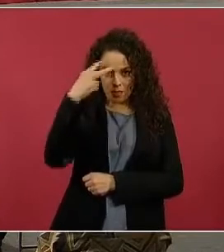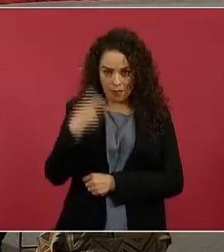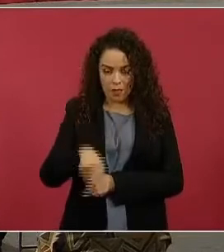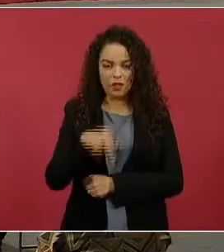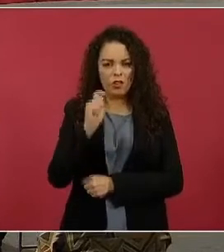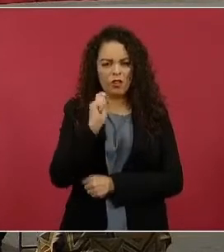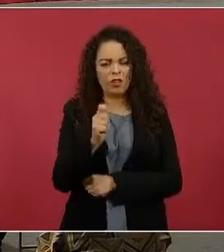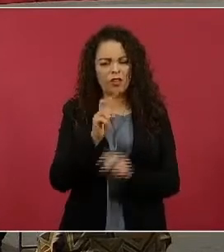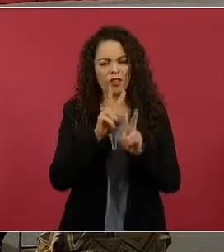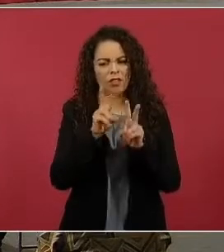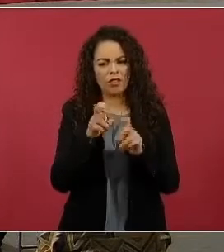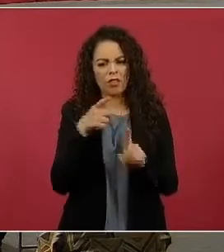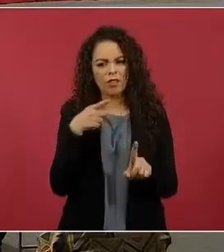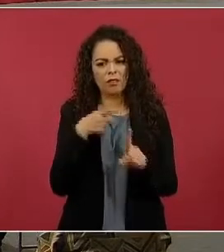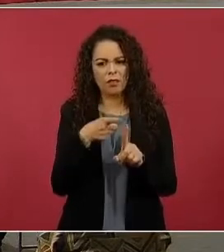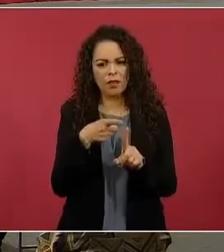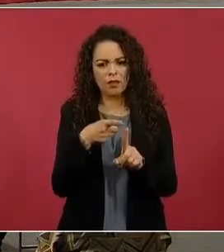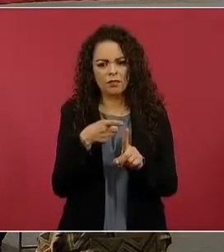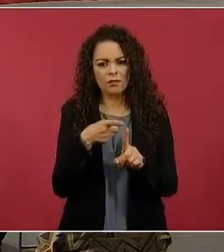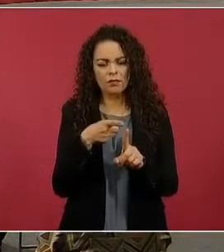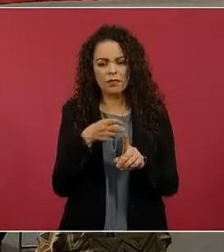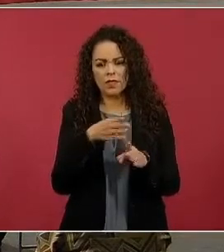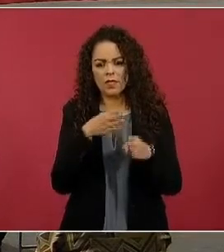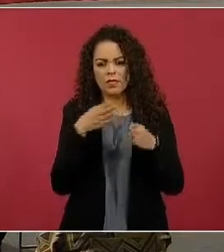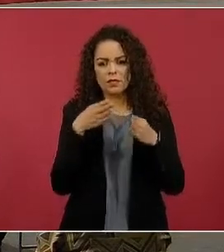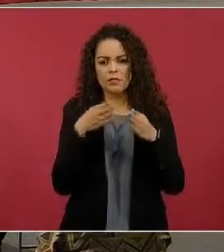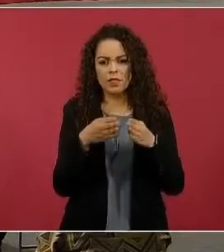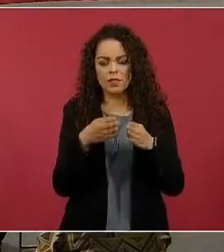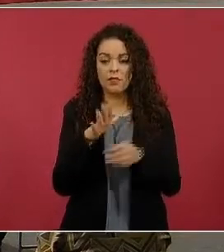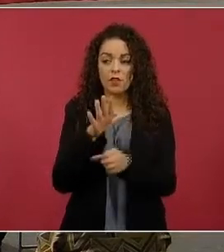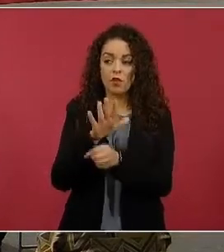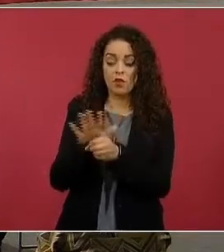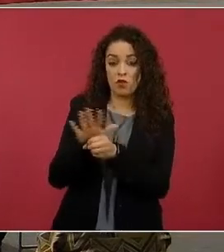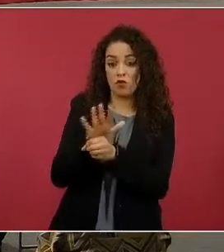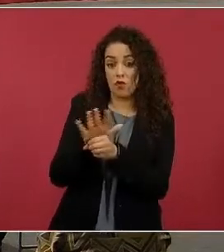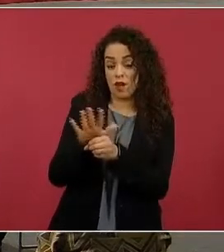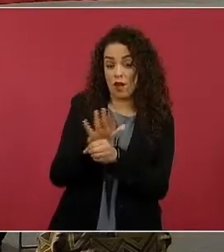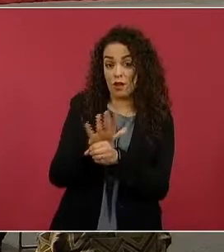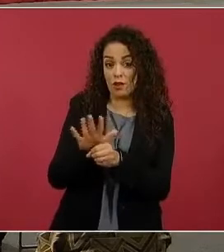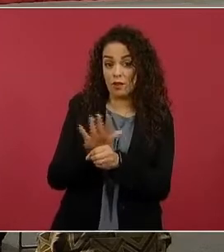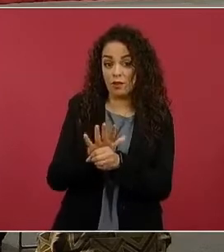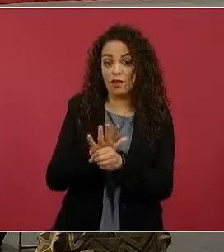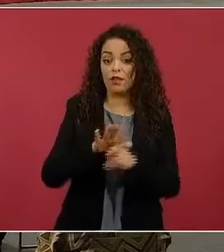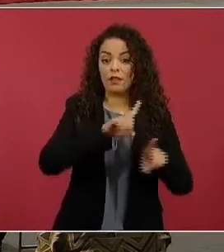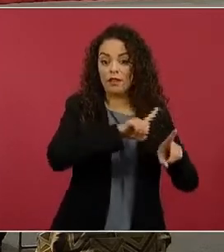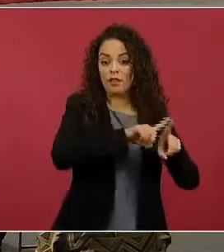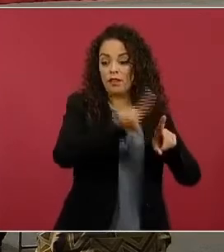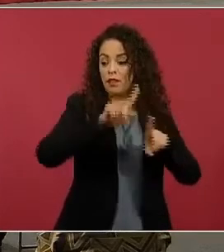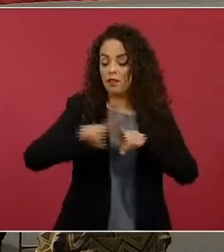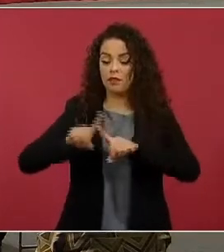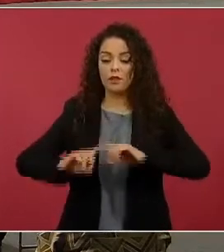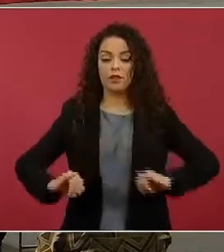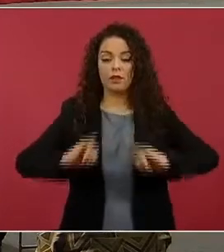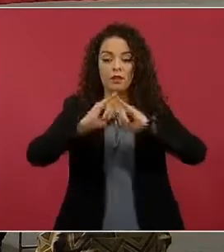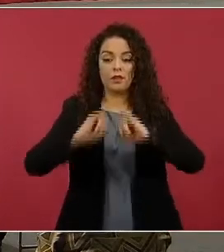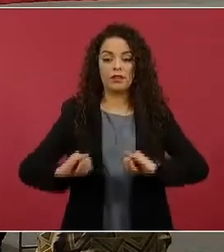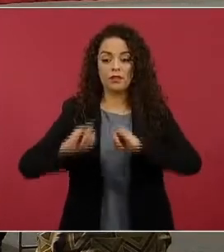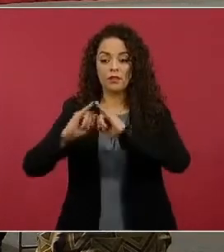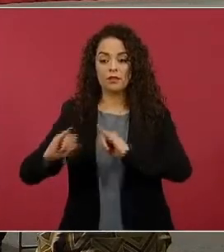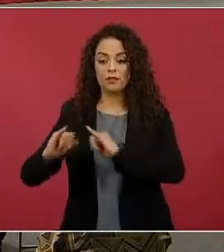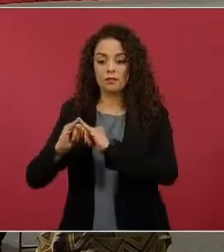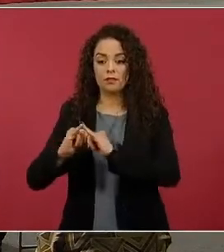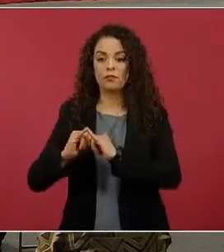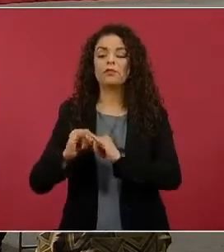bien corresponde fundamentalmente al ámbito local, en distintas instituciones, que son tanto las